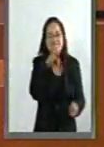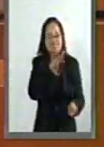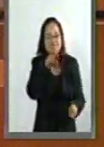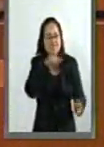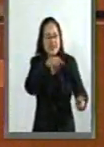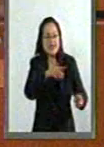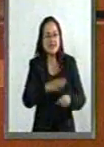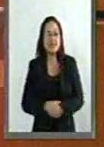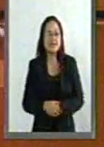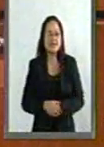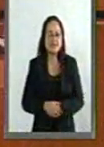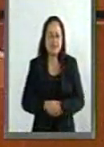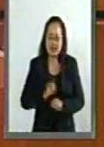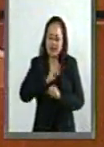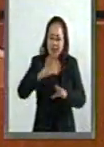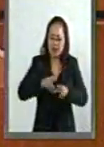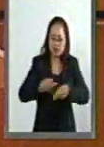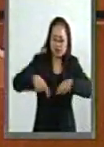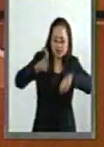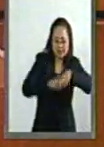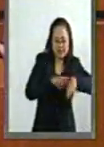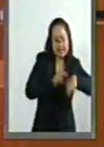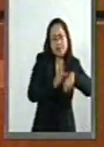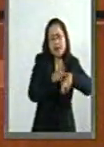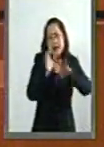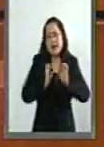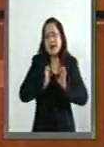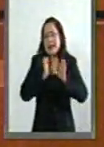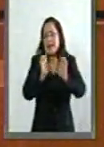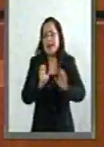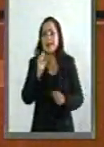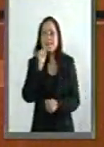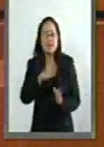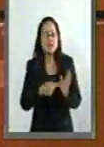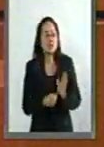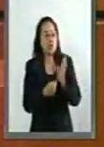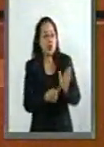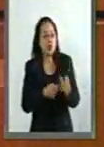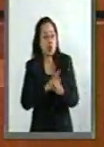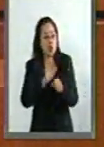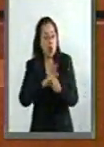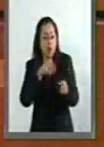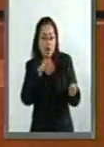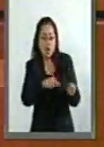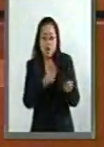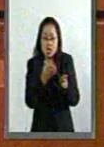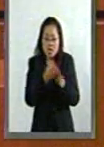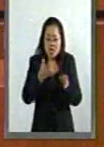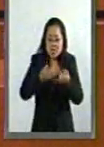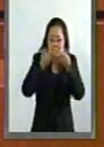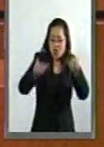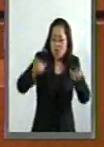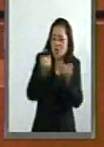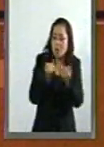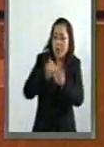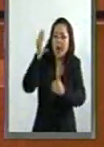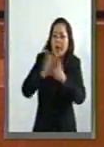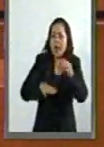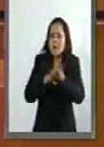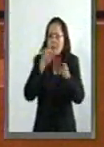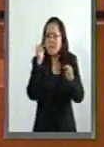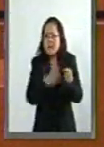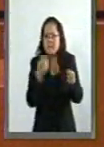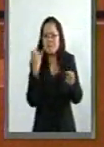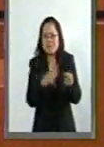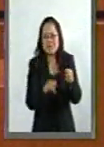Es así con butacas de piel. Los mismos guiones, los mismos finales, las mismas obscenidades,